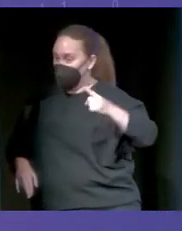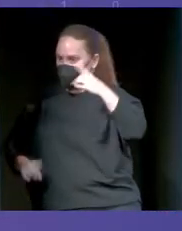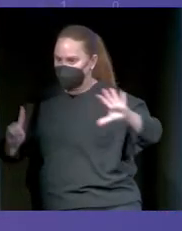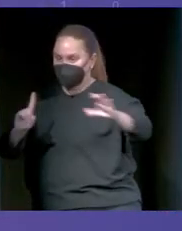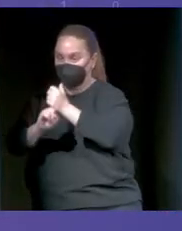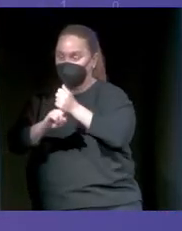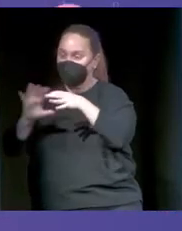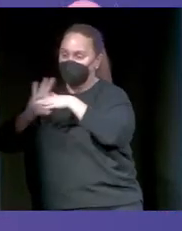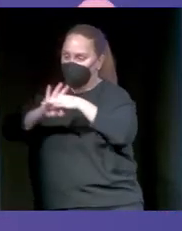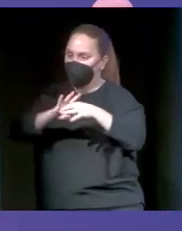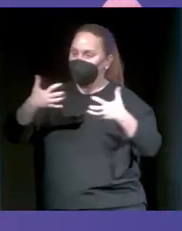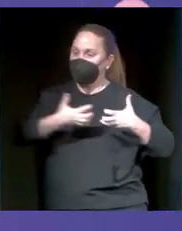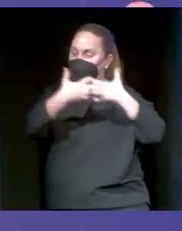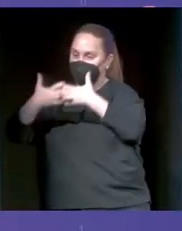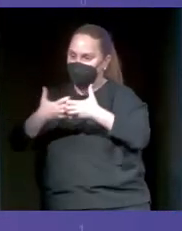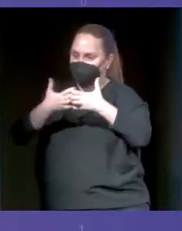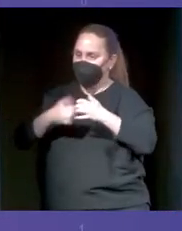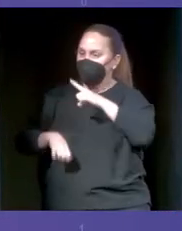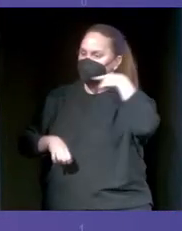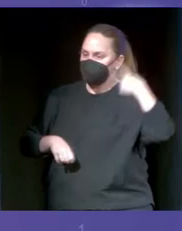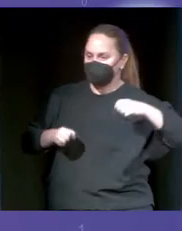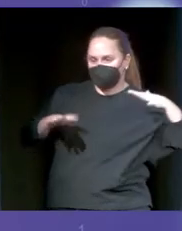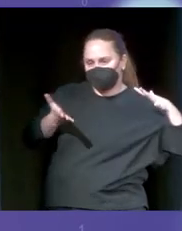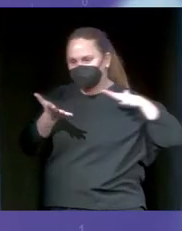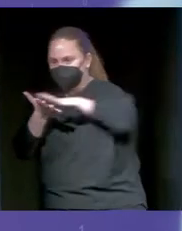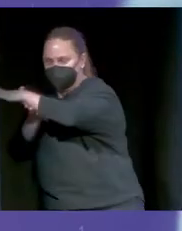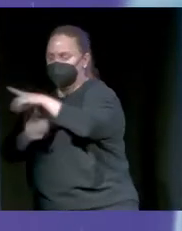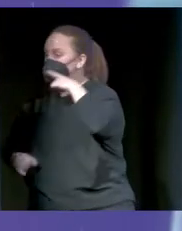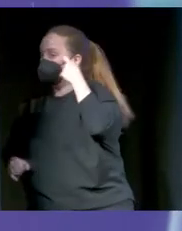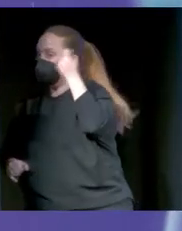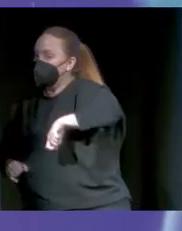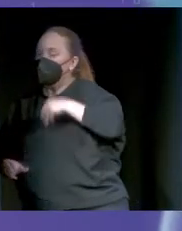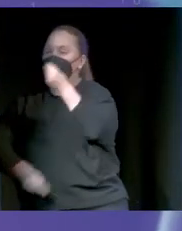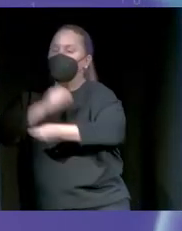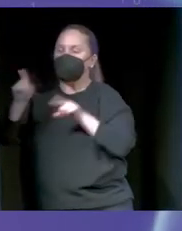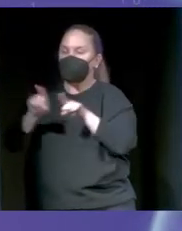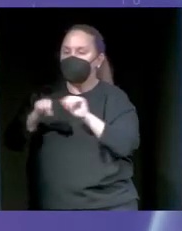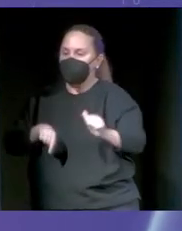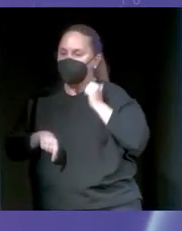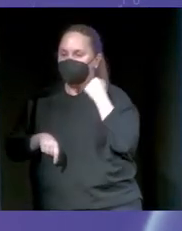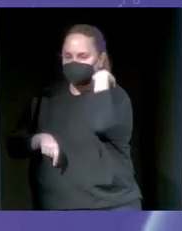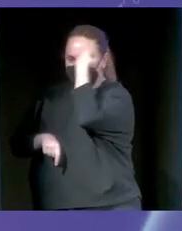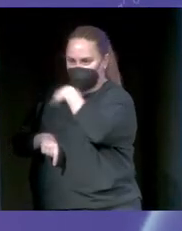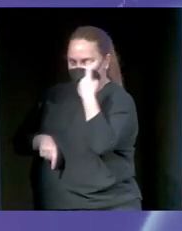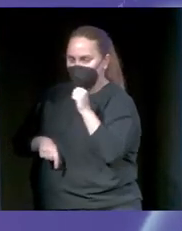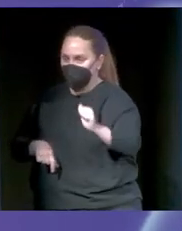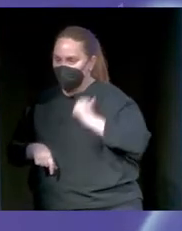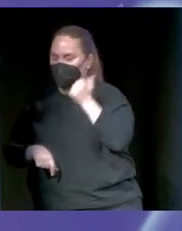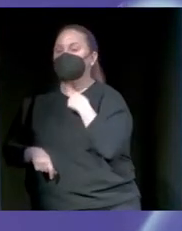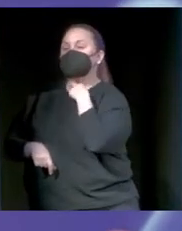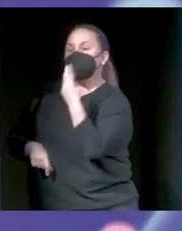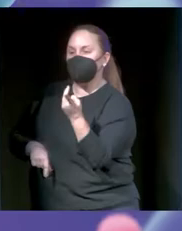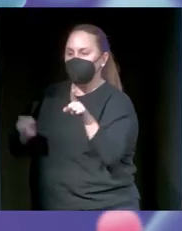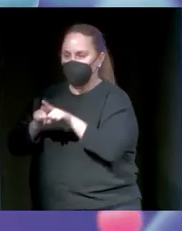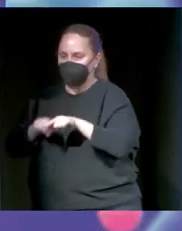utiliza síntesis de voz para parecerse a Zelensky hablando, y además se utiliza face swapping. Esto viene a ser, tenemos un actor y cogemos su cara y la ponemos